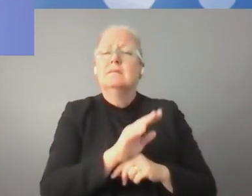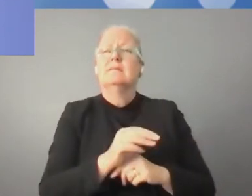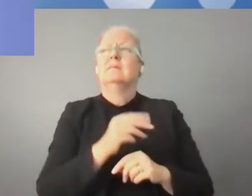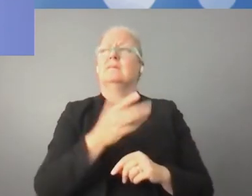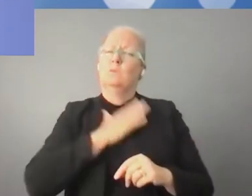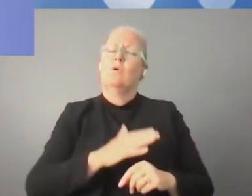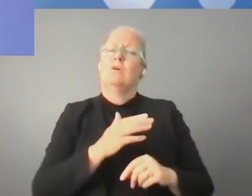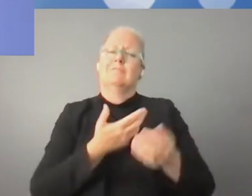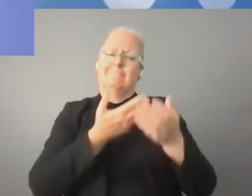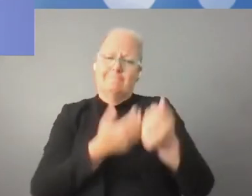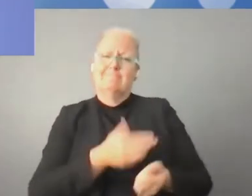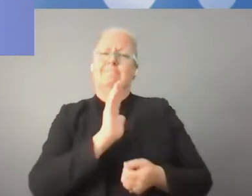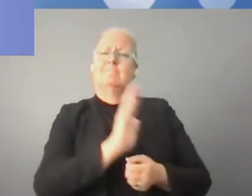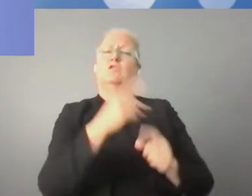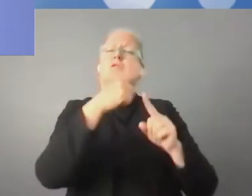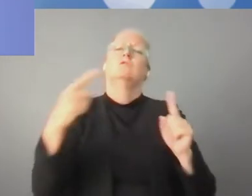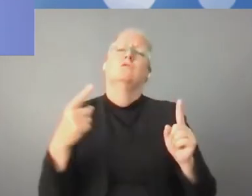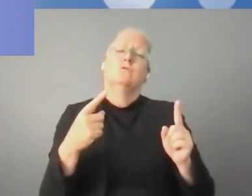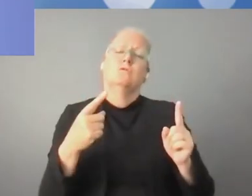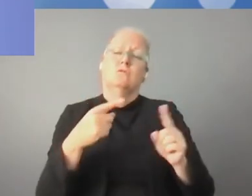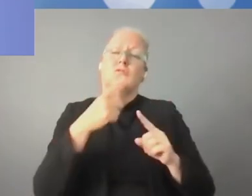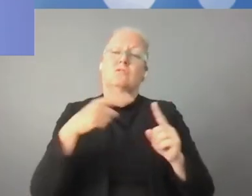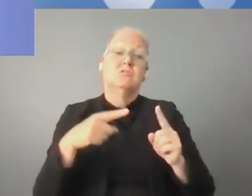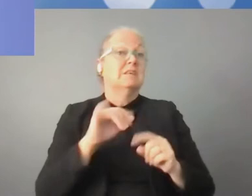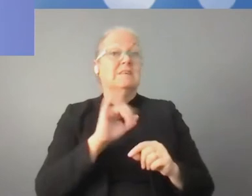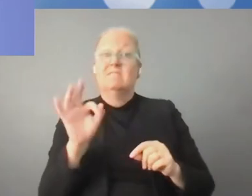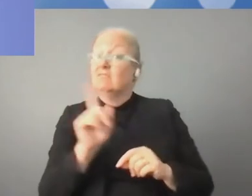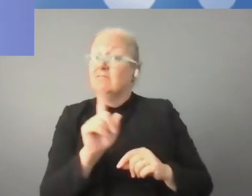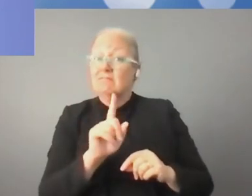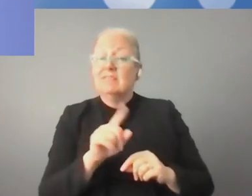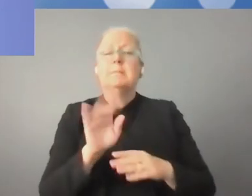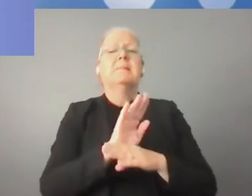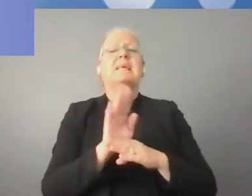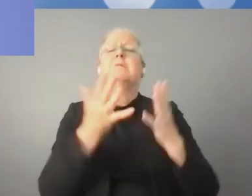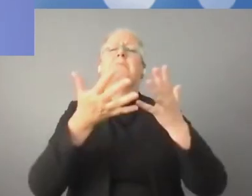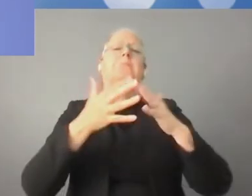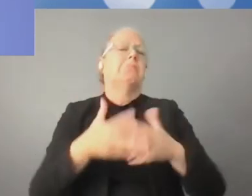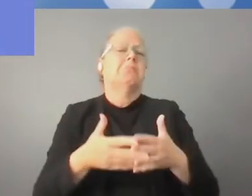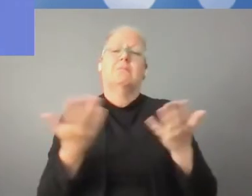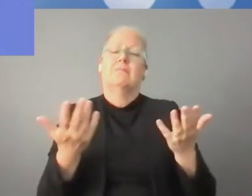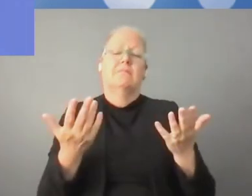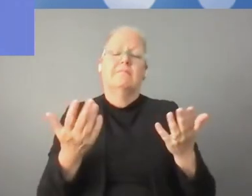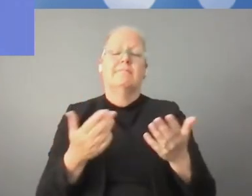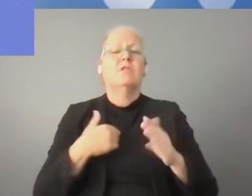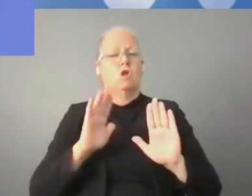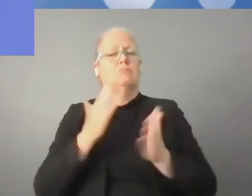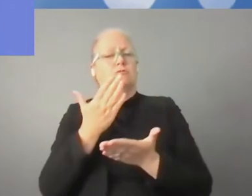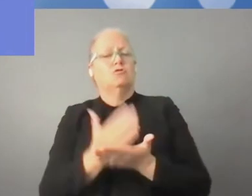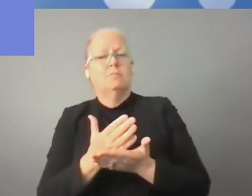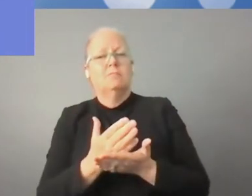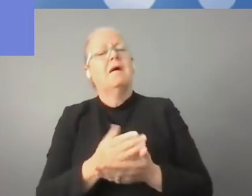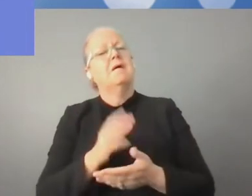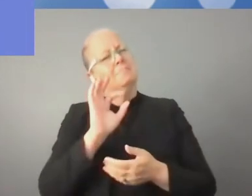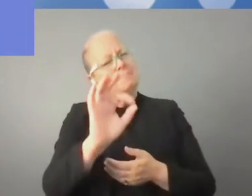llevando a cabo trabajos al respecto a nivel de la legislatura que permitan a las empresas ser